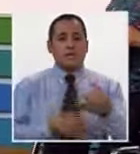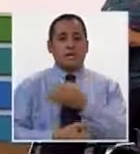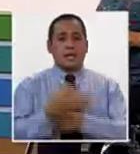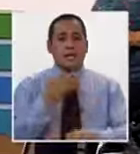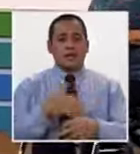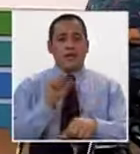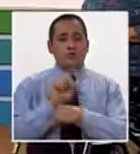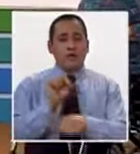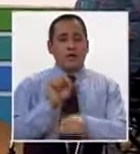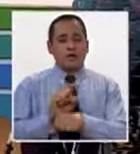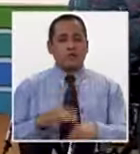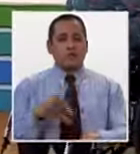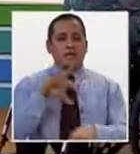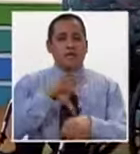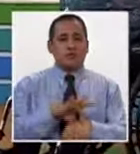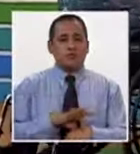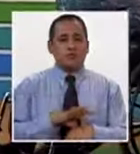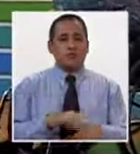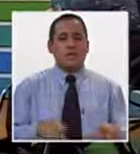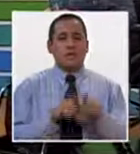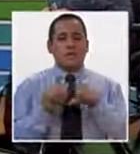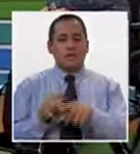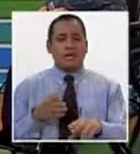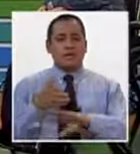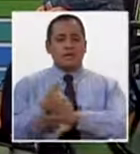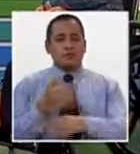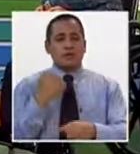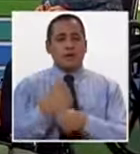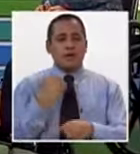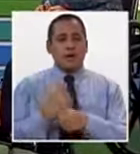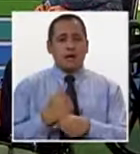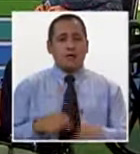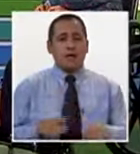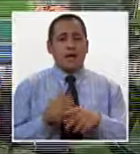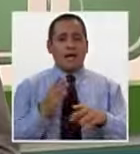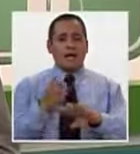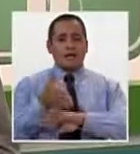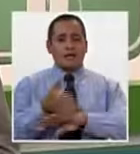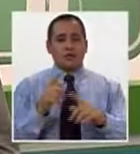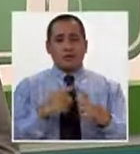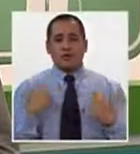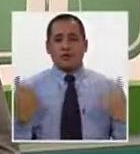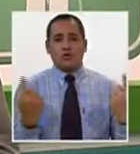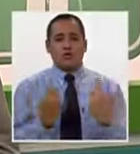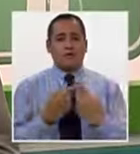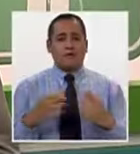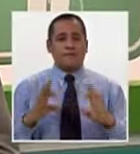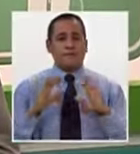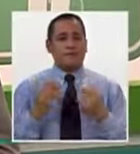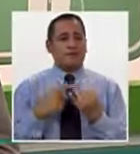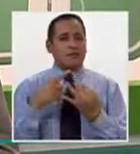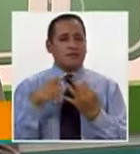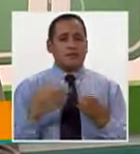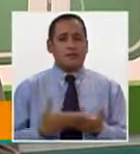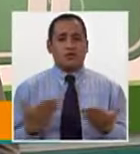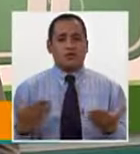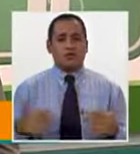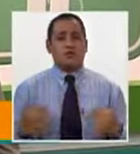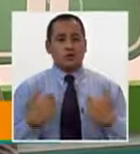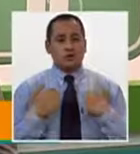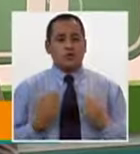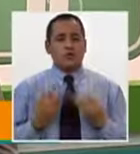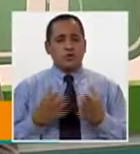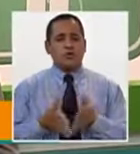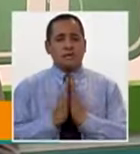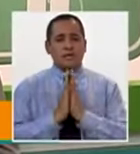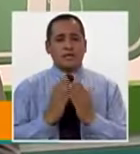Evidentemente, el campo de la educación, la salud, acceso al empleo, acceso al entorno físico, etcétera, etcétera. Y